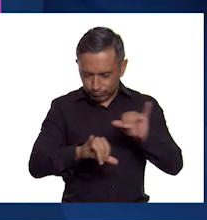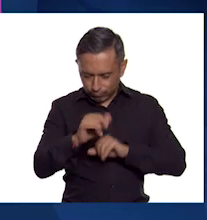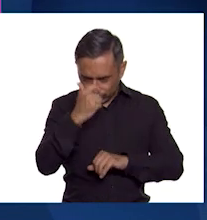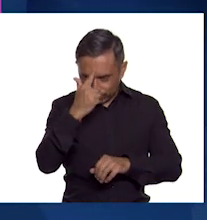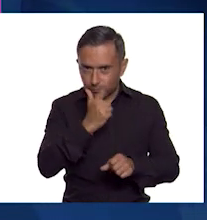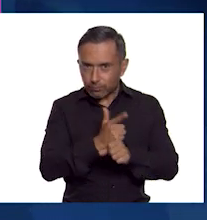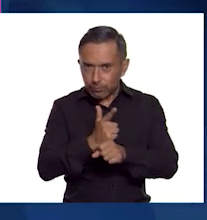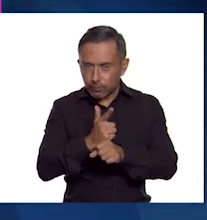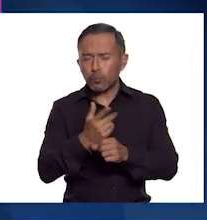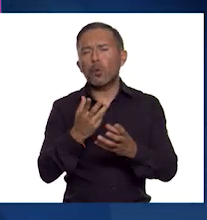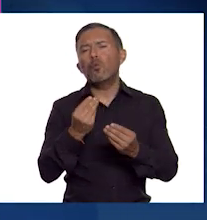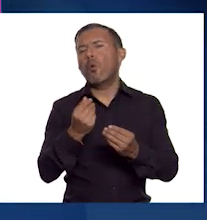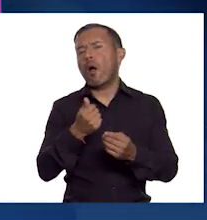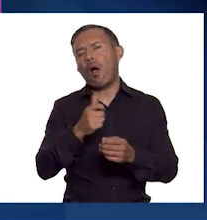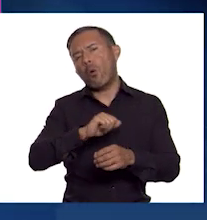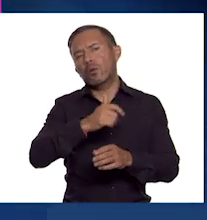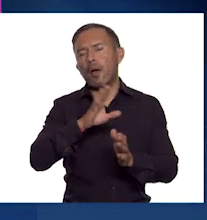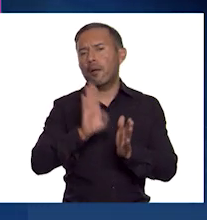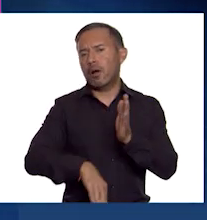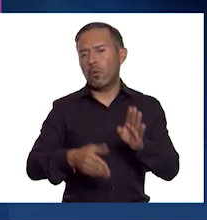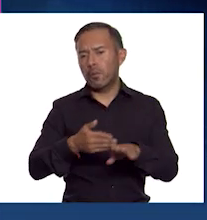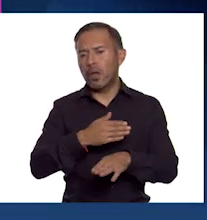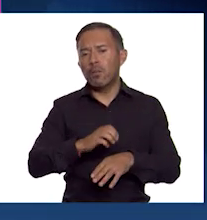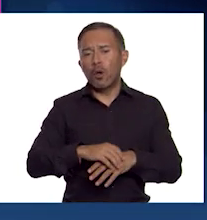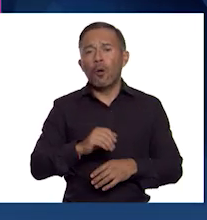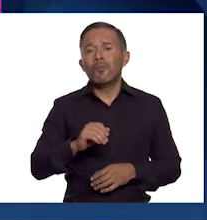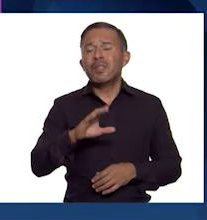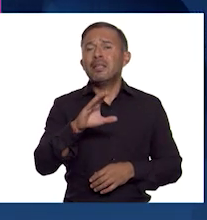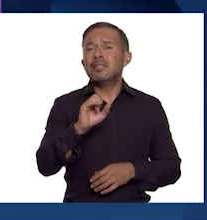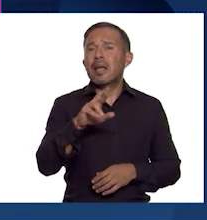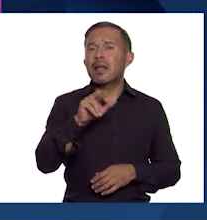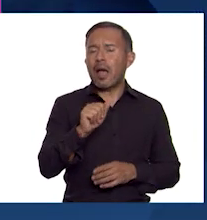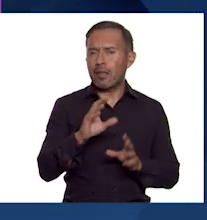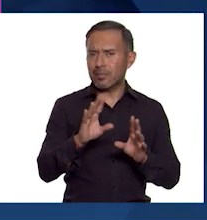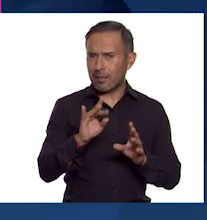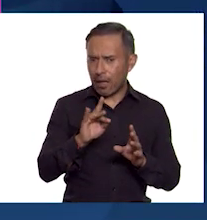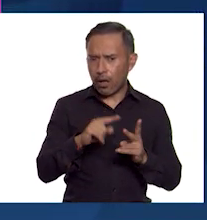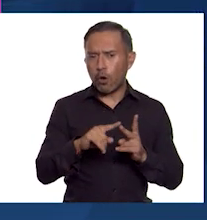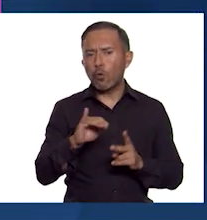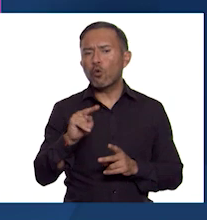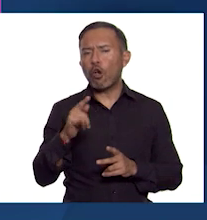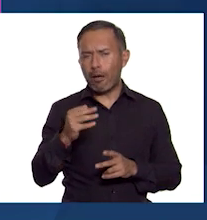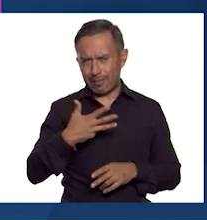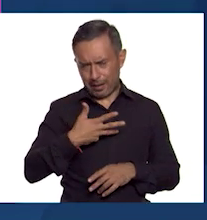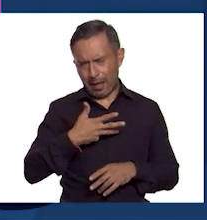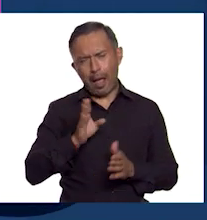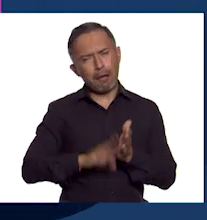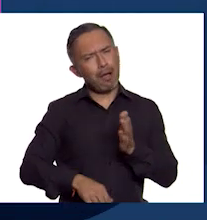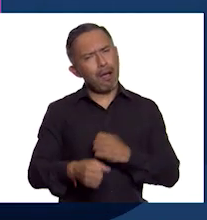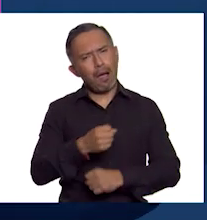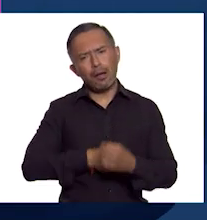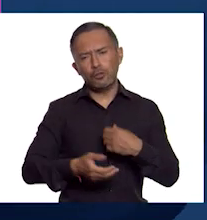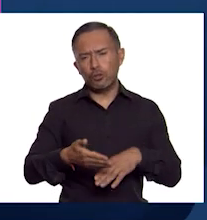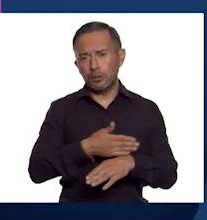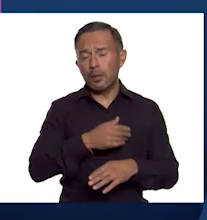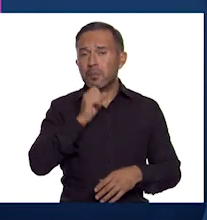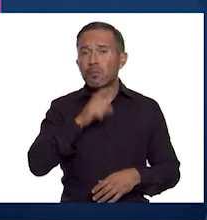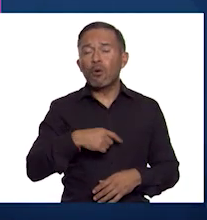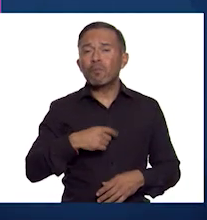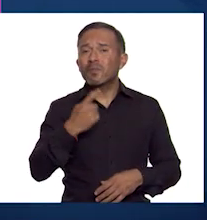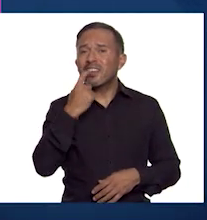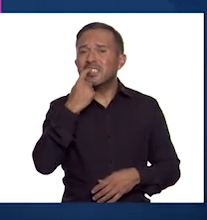habían surgido en la antigüedad, como el junco y la seda. Incluso, no podemos dejar de mencionar a la porcelana china.